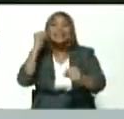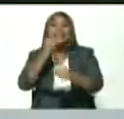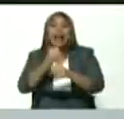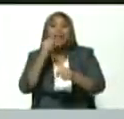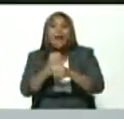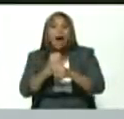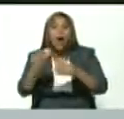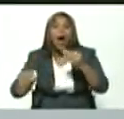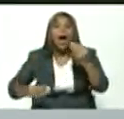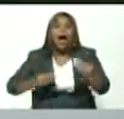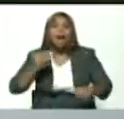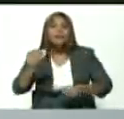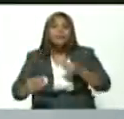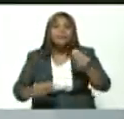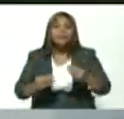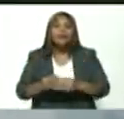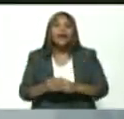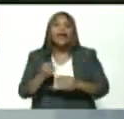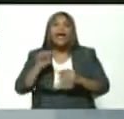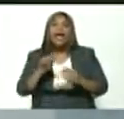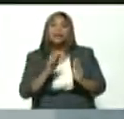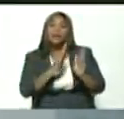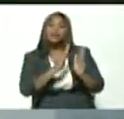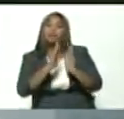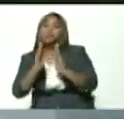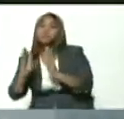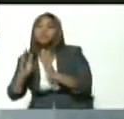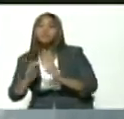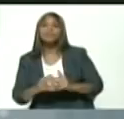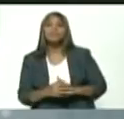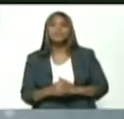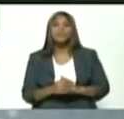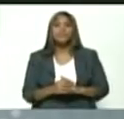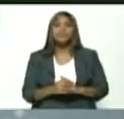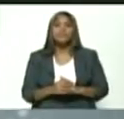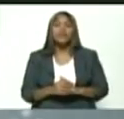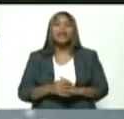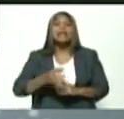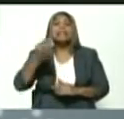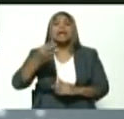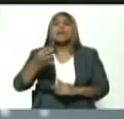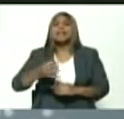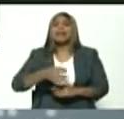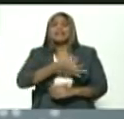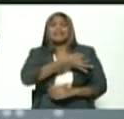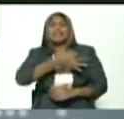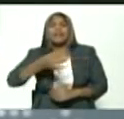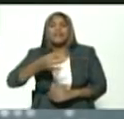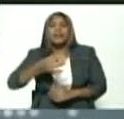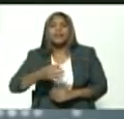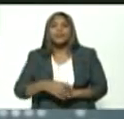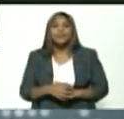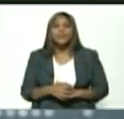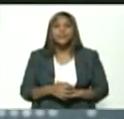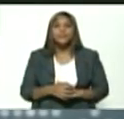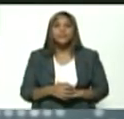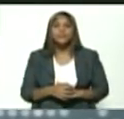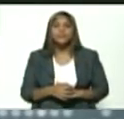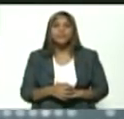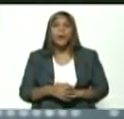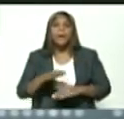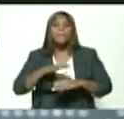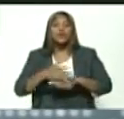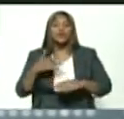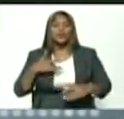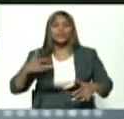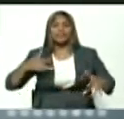en una agenda concreta de acción de verdad esto es maravilloso se los digo porque me